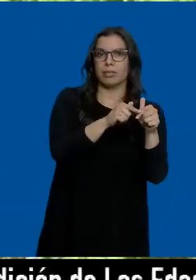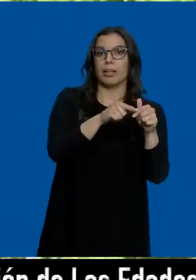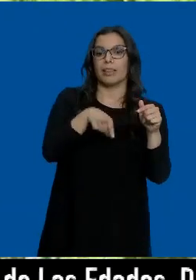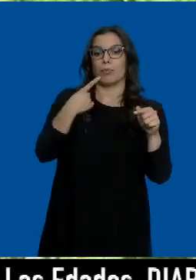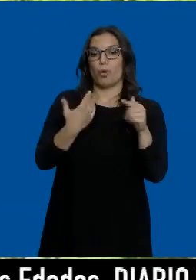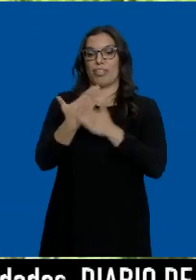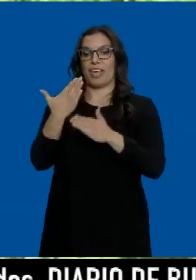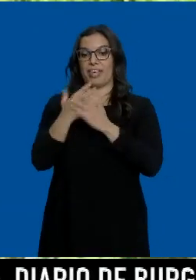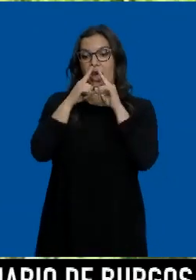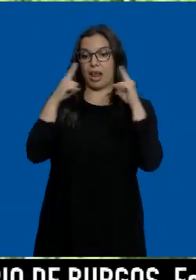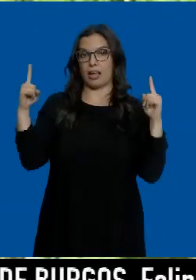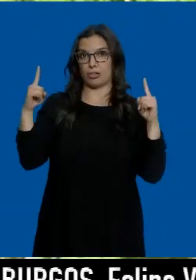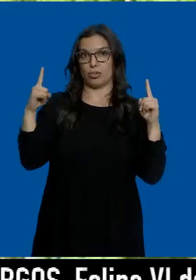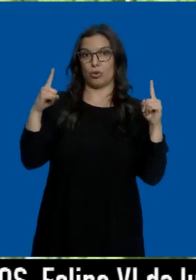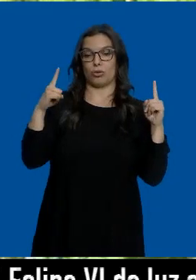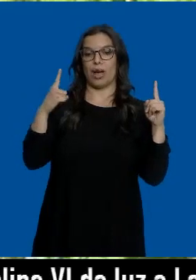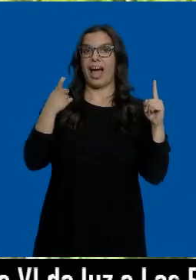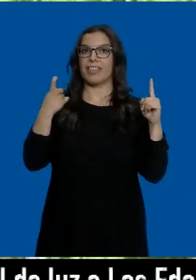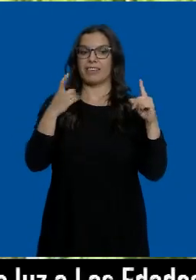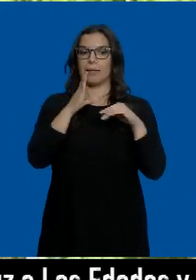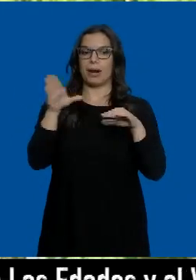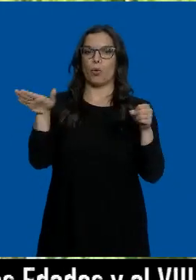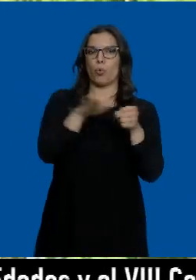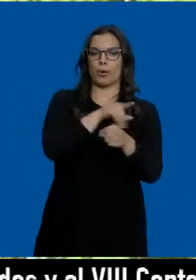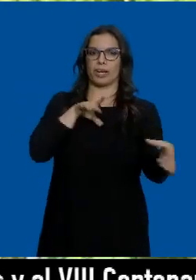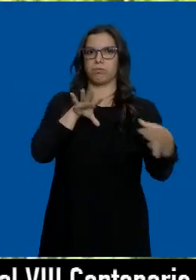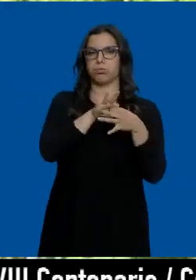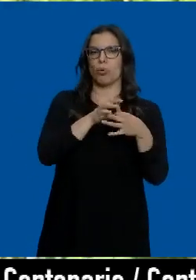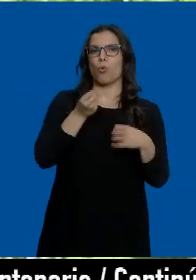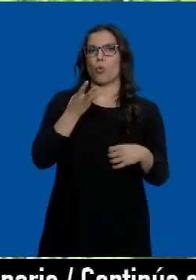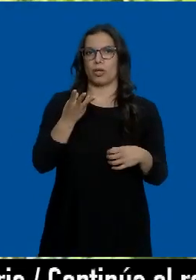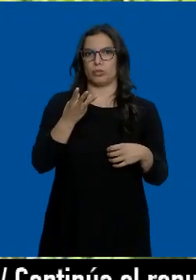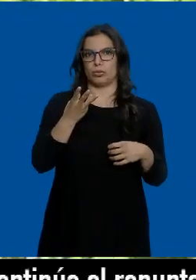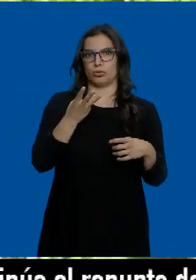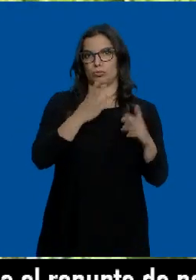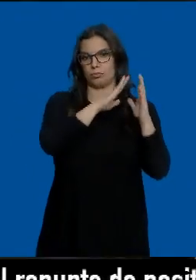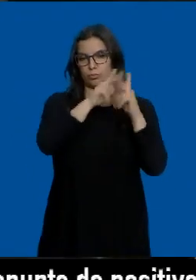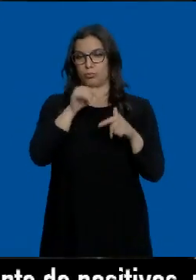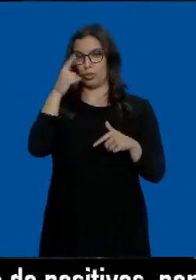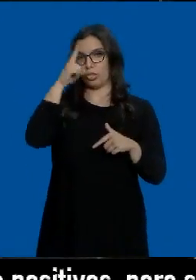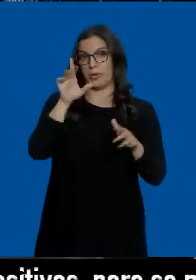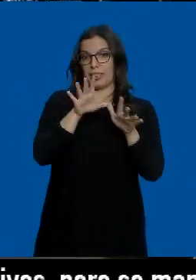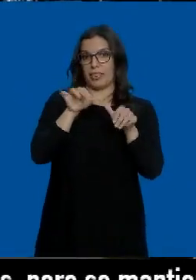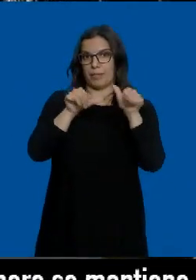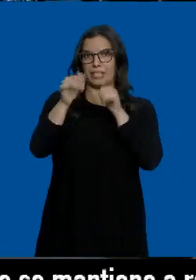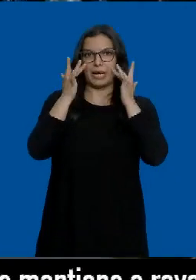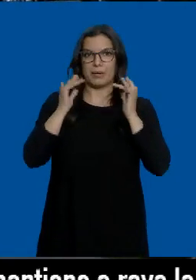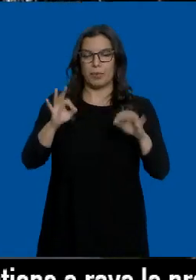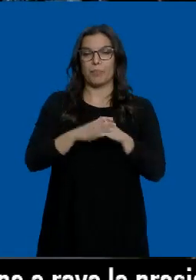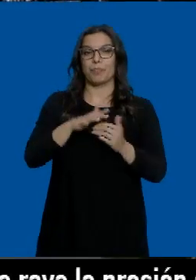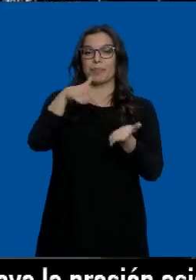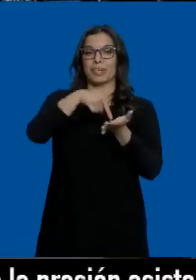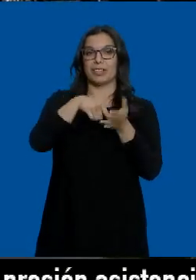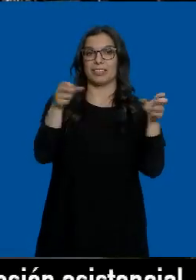de su salario anual son necesarios para pagar todos los impuestos que tiene cada año. Las cotizaciones sociales